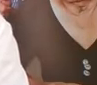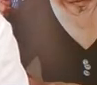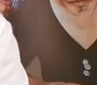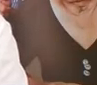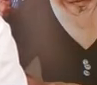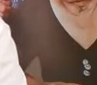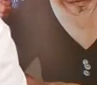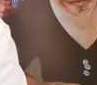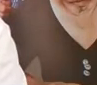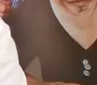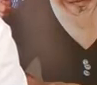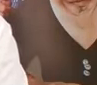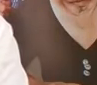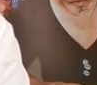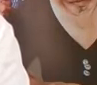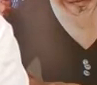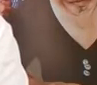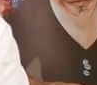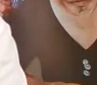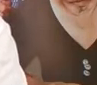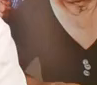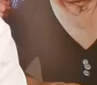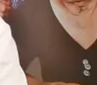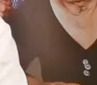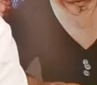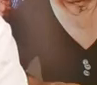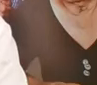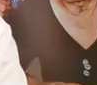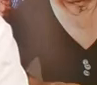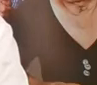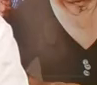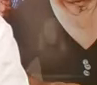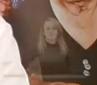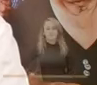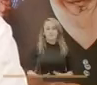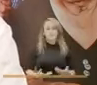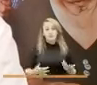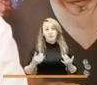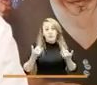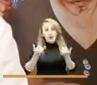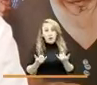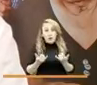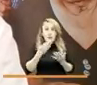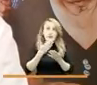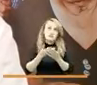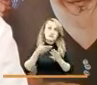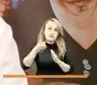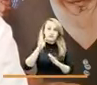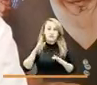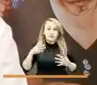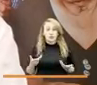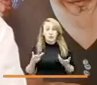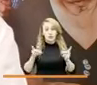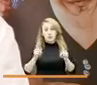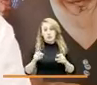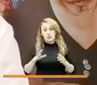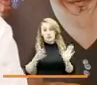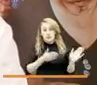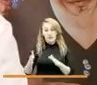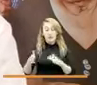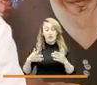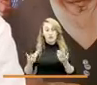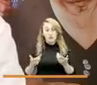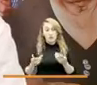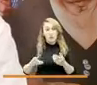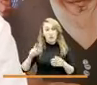lo nombraba en ningún lado ni siquiera en el periódico del pueblo ahora gracias a Dios también dentro de un plan que se tuvo que es